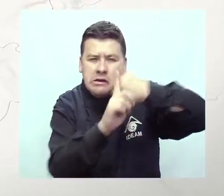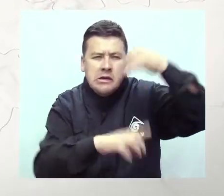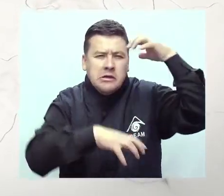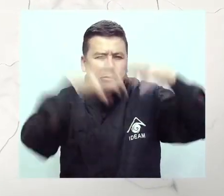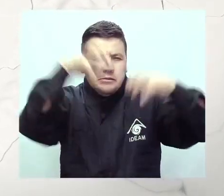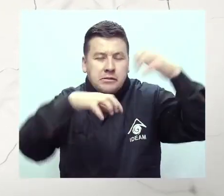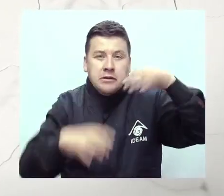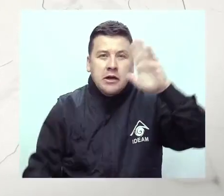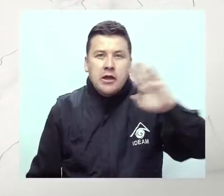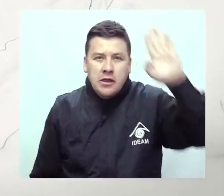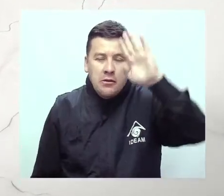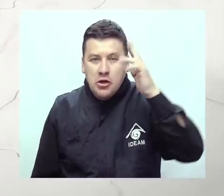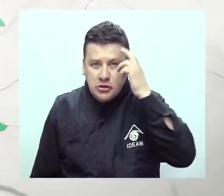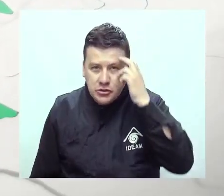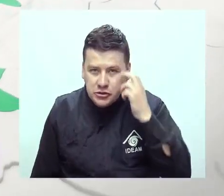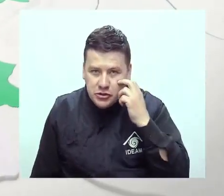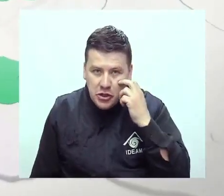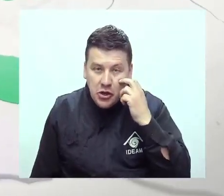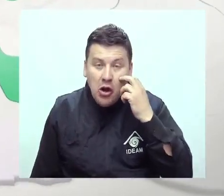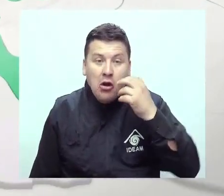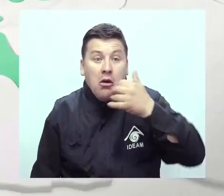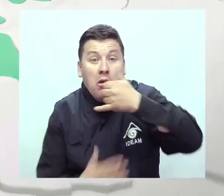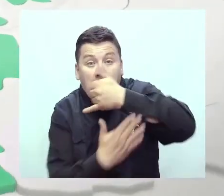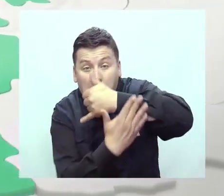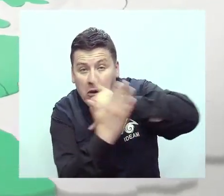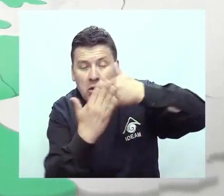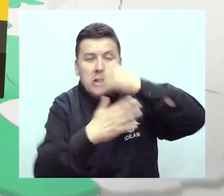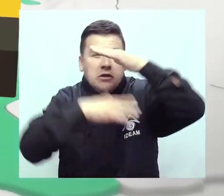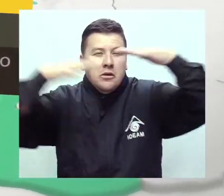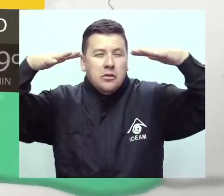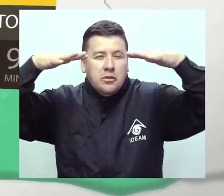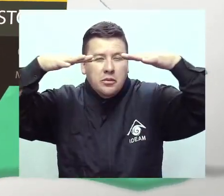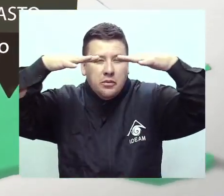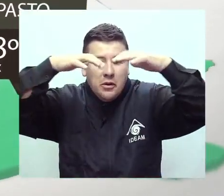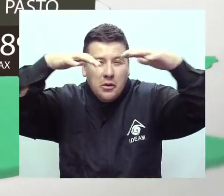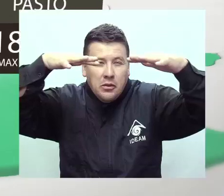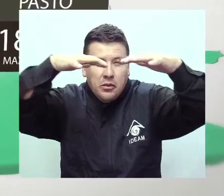sobre el departamento del Chocó. Para el resto del territorio habrá cielos nublados.